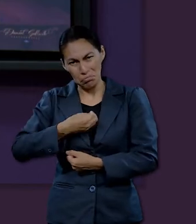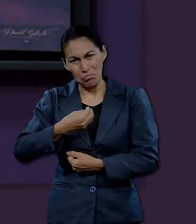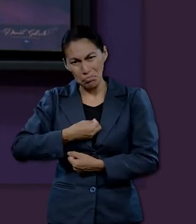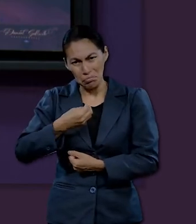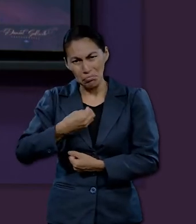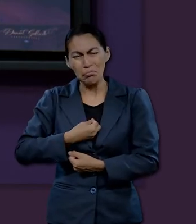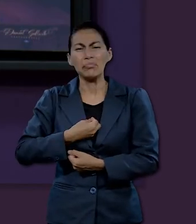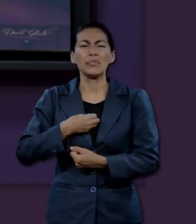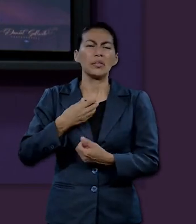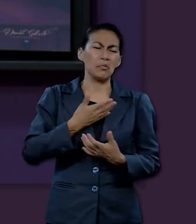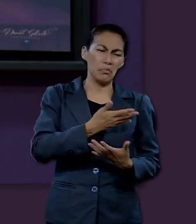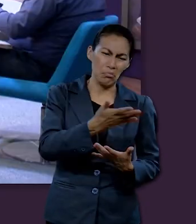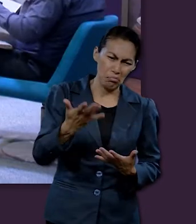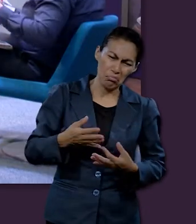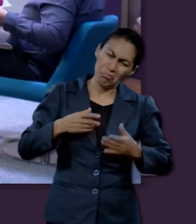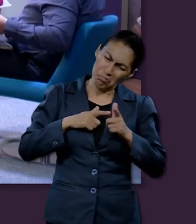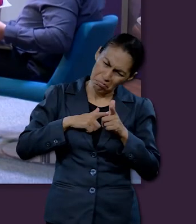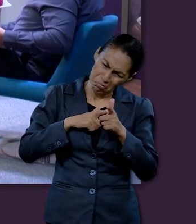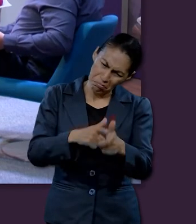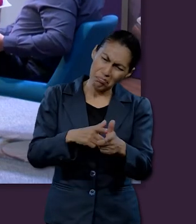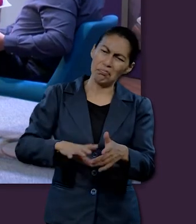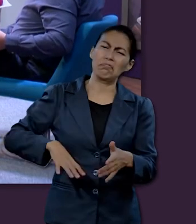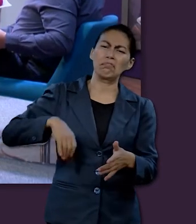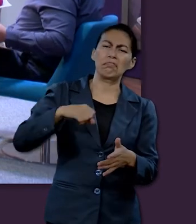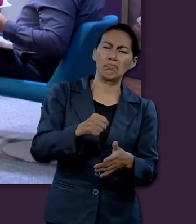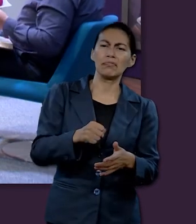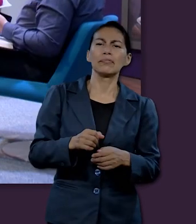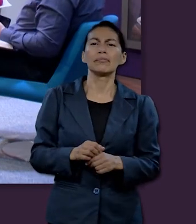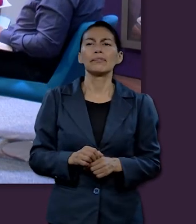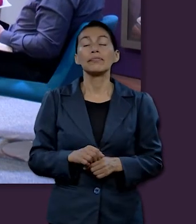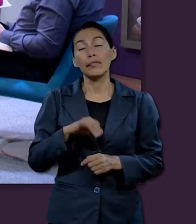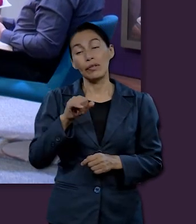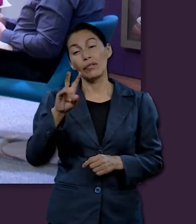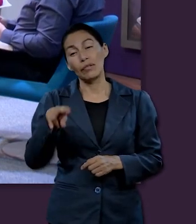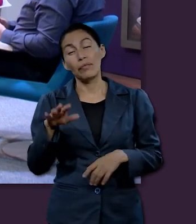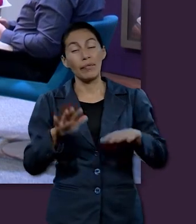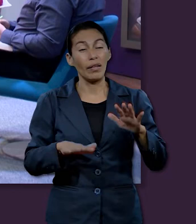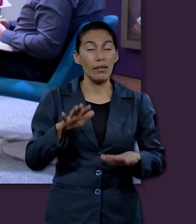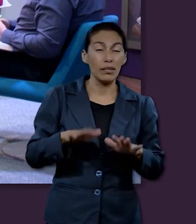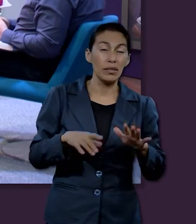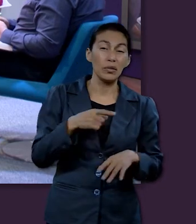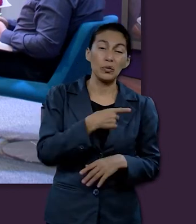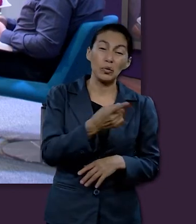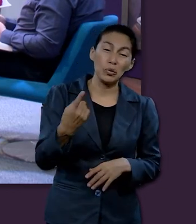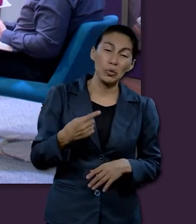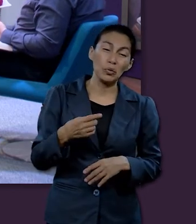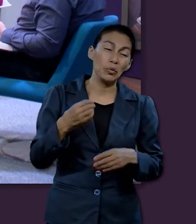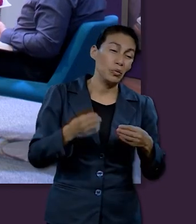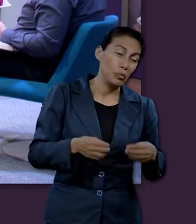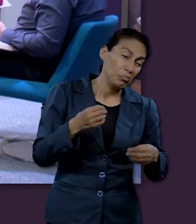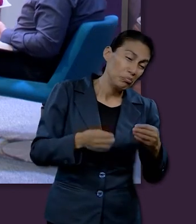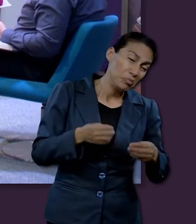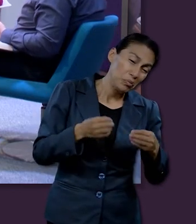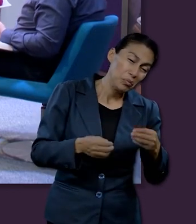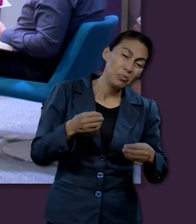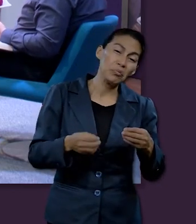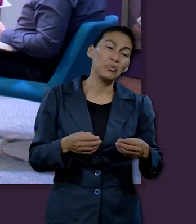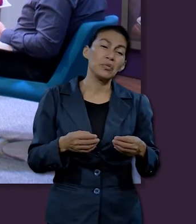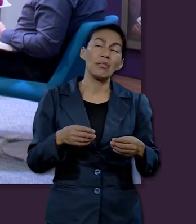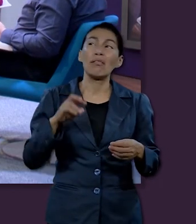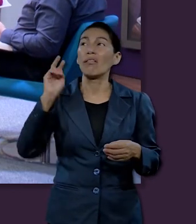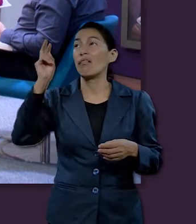estemos nosotros pues pasando. Sí, es que cuando estamos ocupados, quizás a veces sea difícil